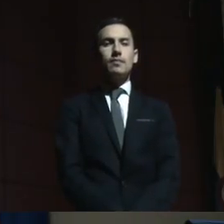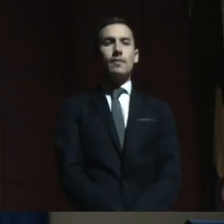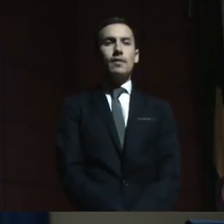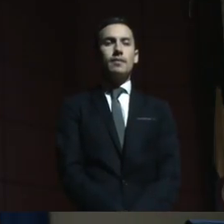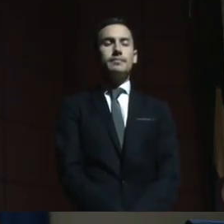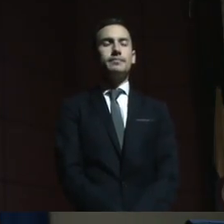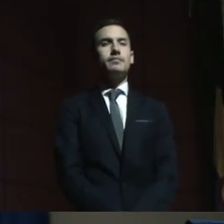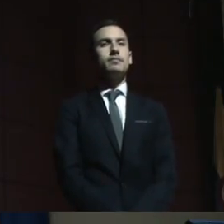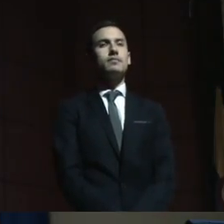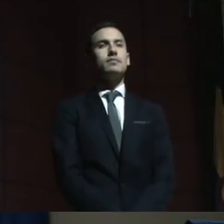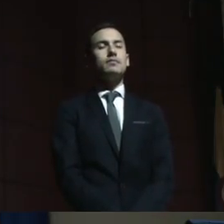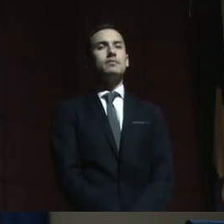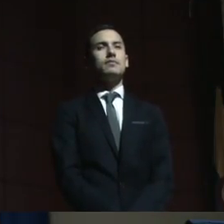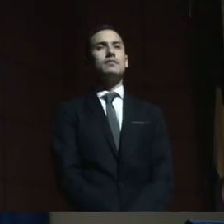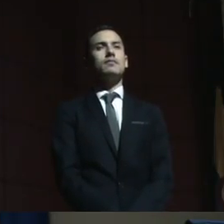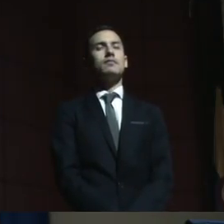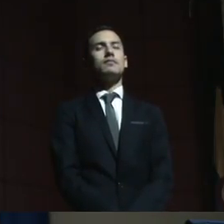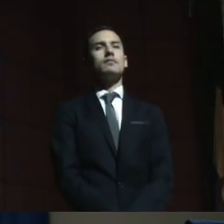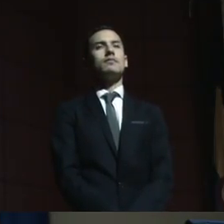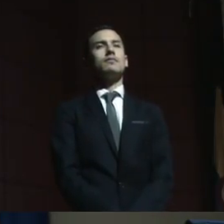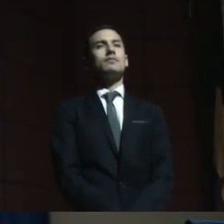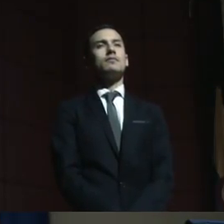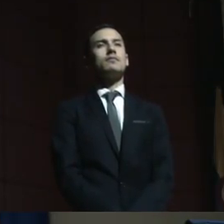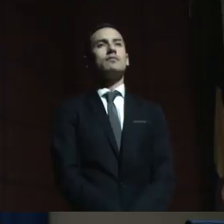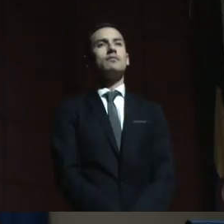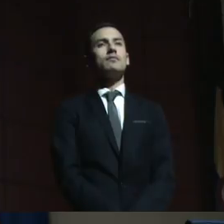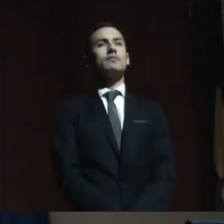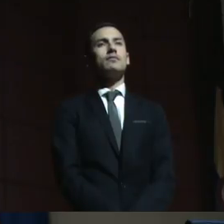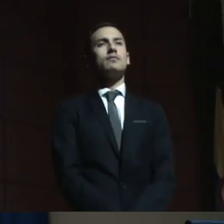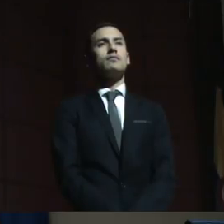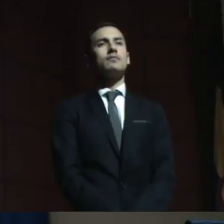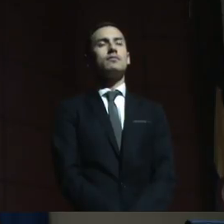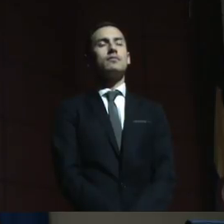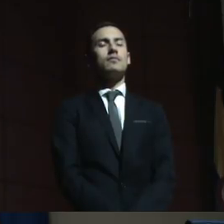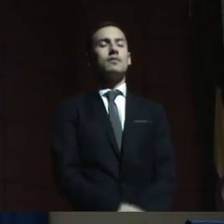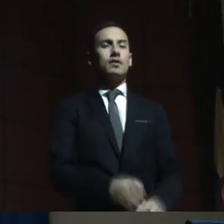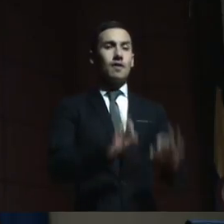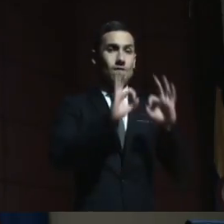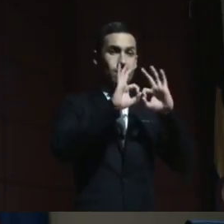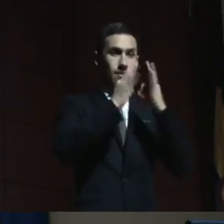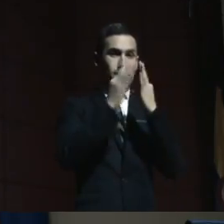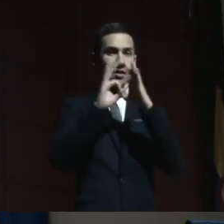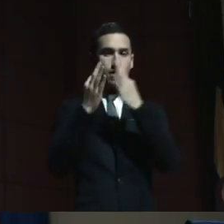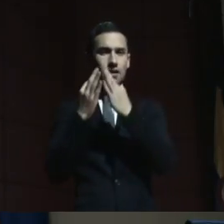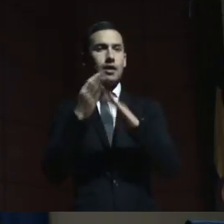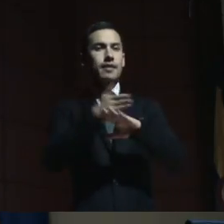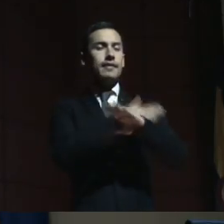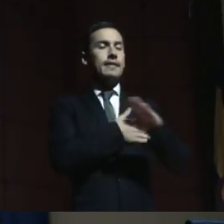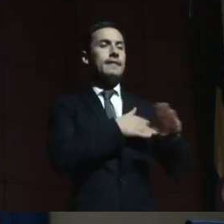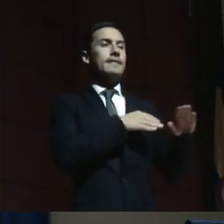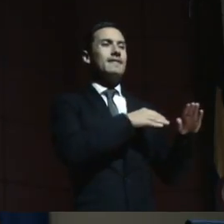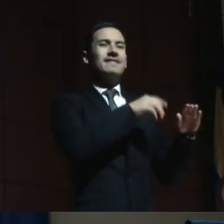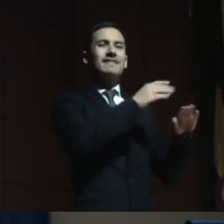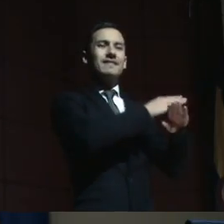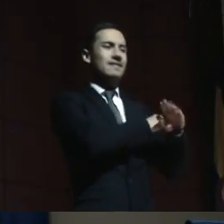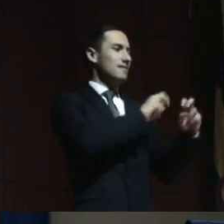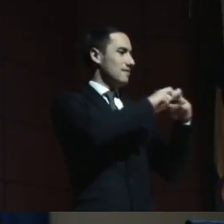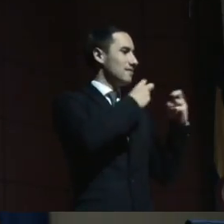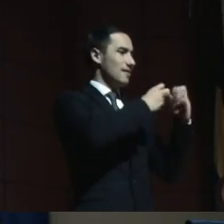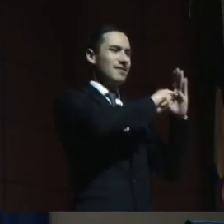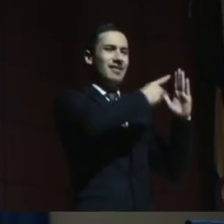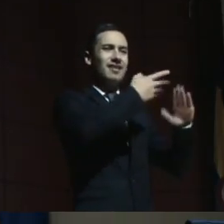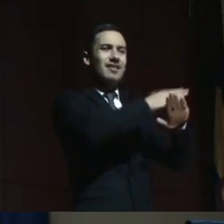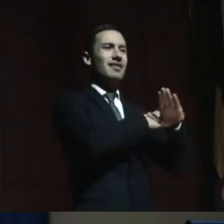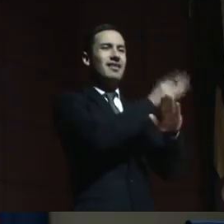Las familias entonces enfrentan, porque también lo hemos hablado en la mesa técnica que mencionaba Tatiana, en la